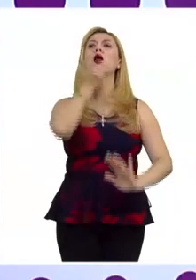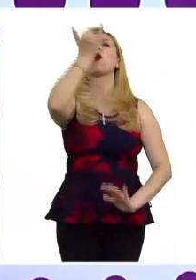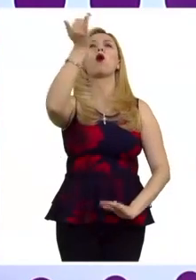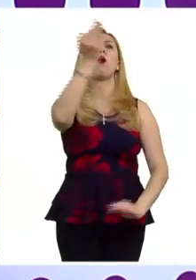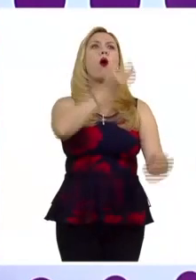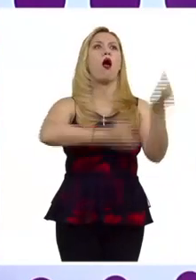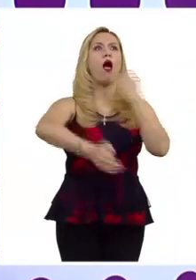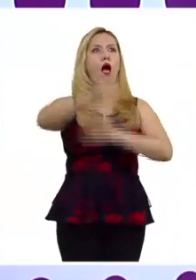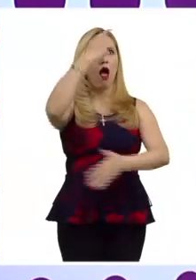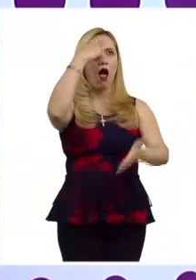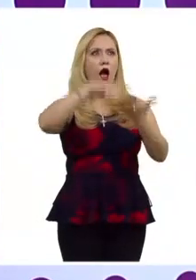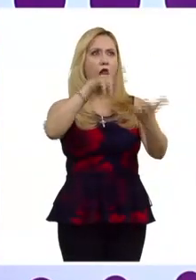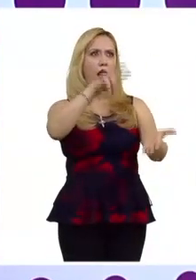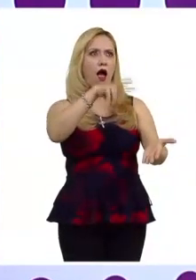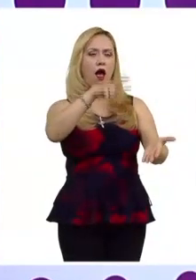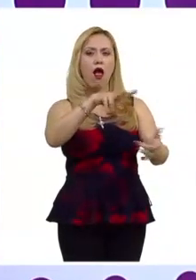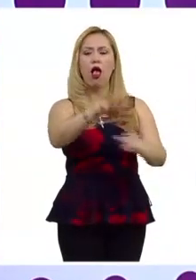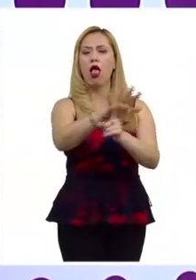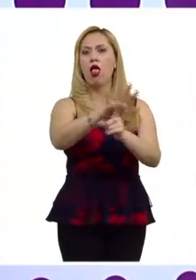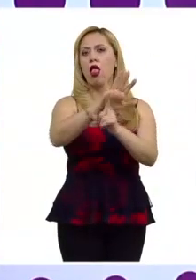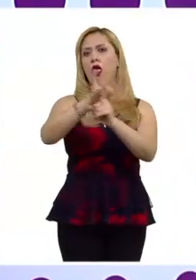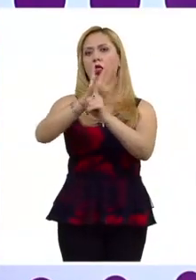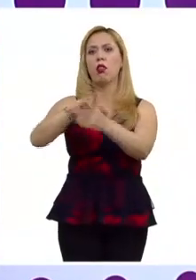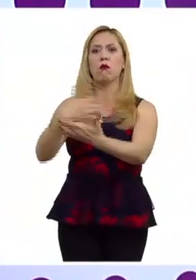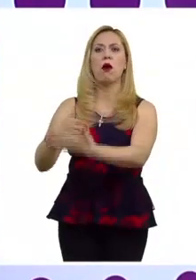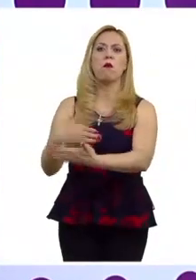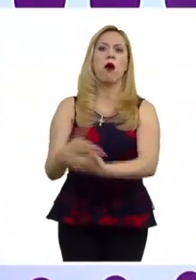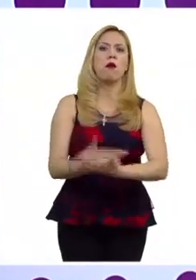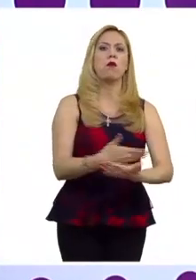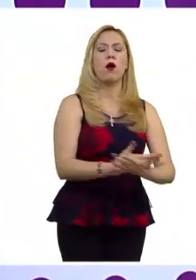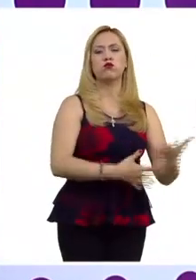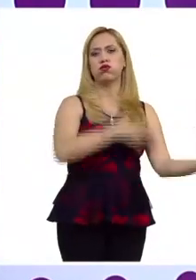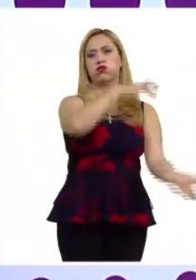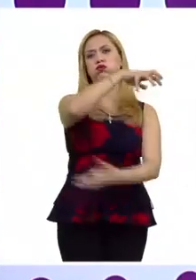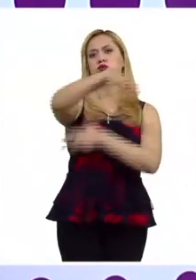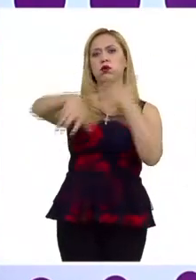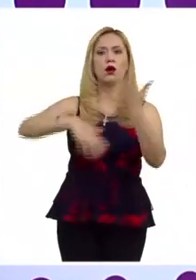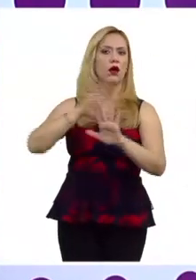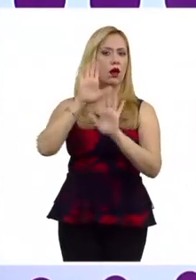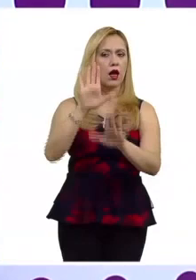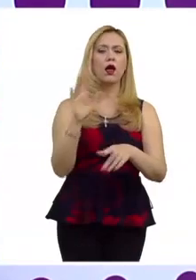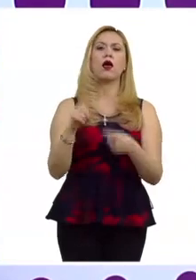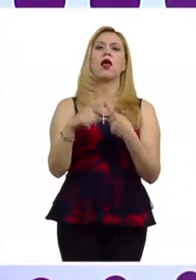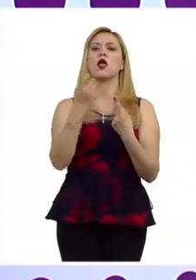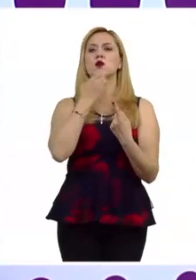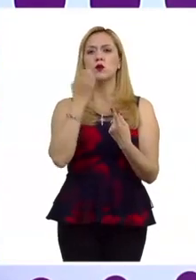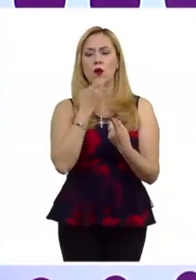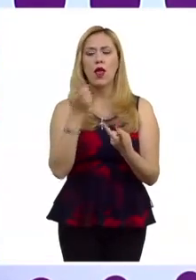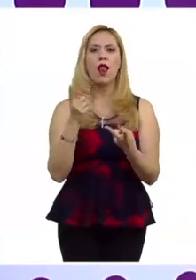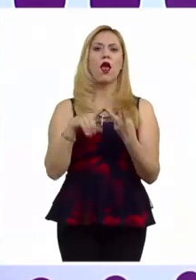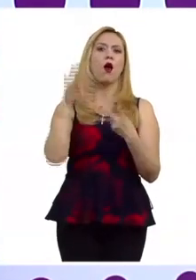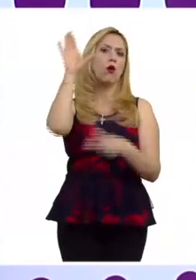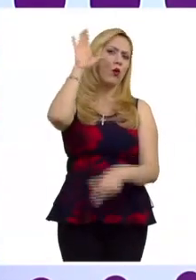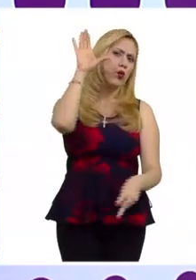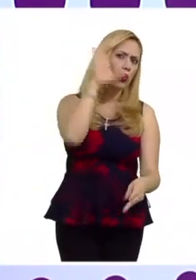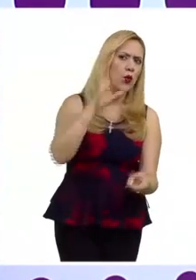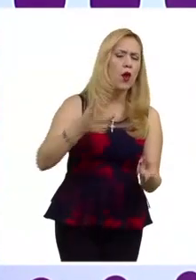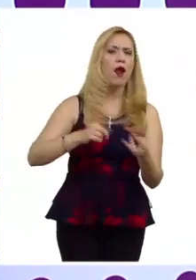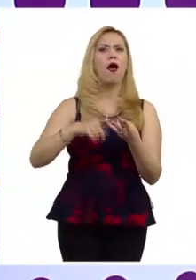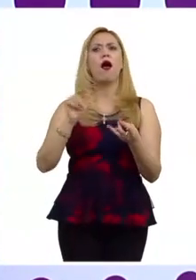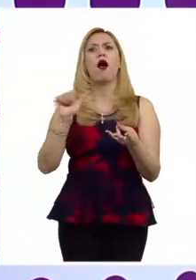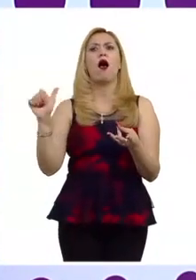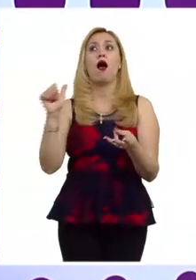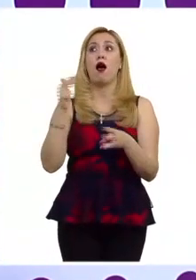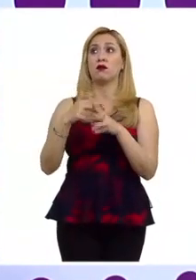Sí, en las técnicas para contrarrestarlo pues son medidas educativas, medidas culturales, medidas políticas